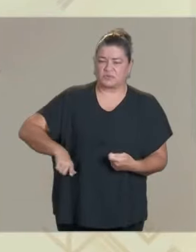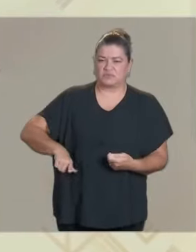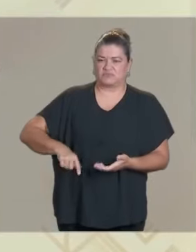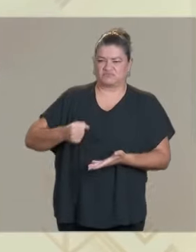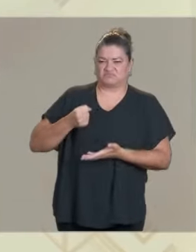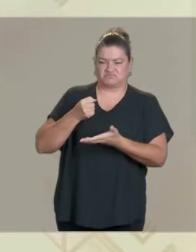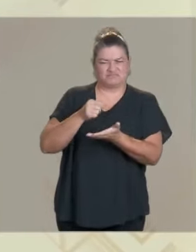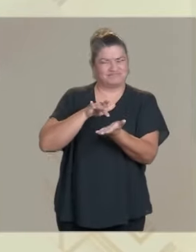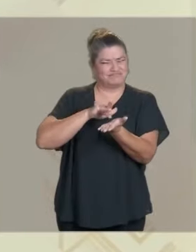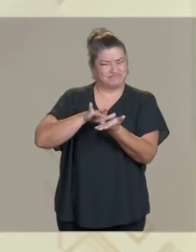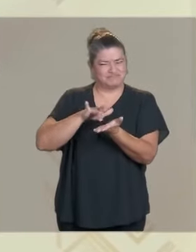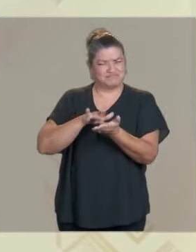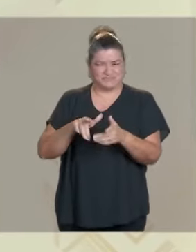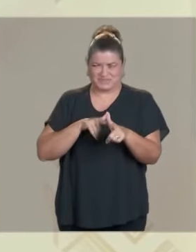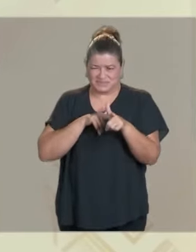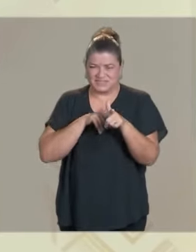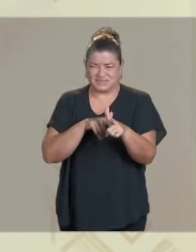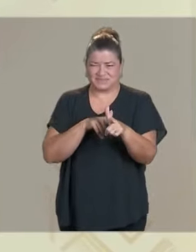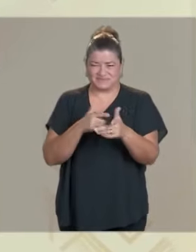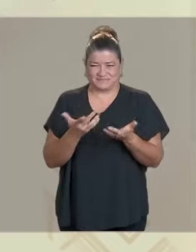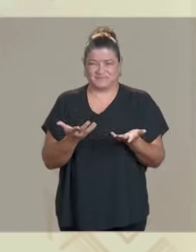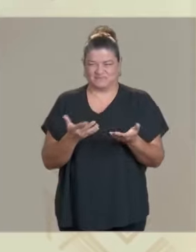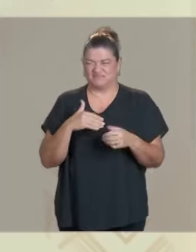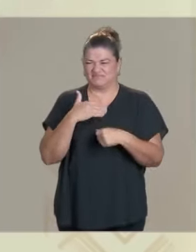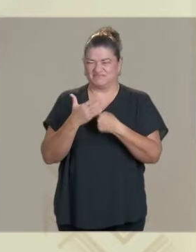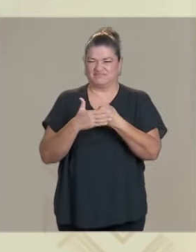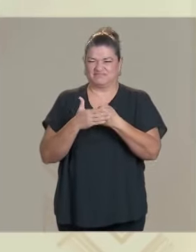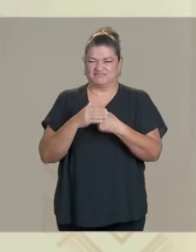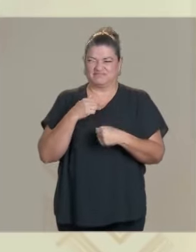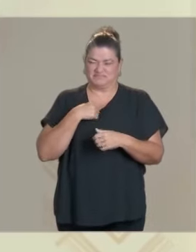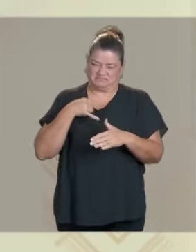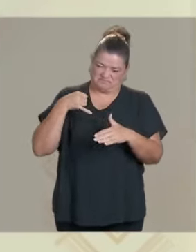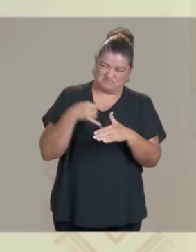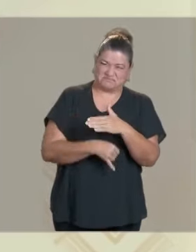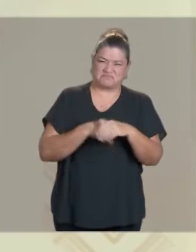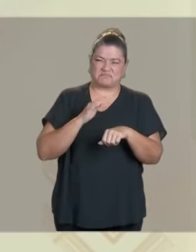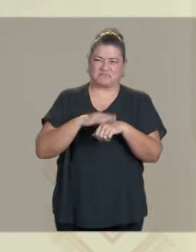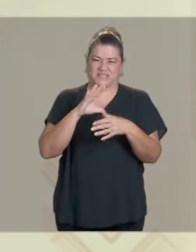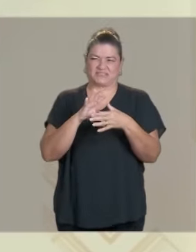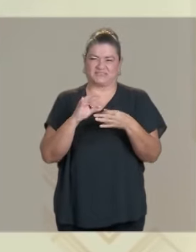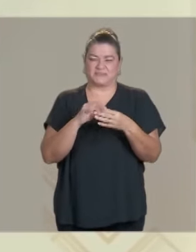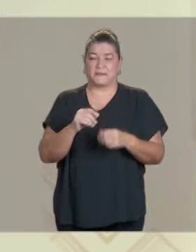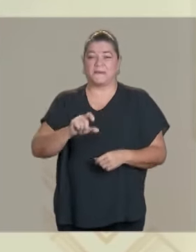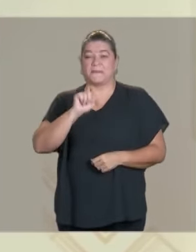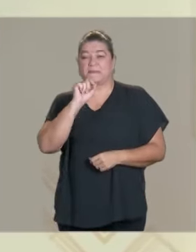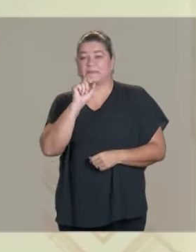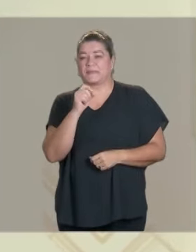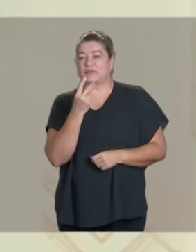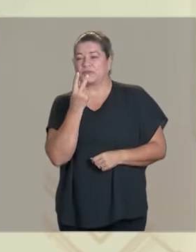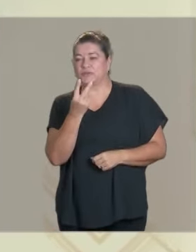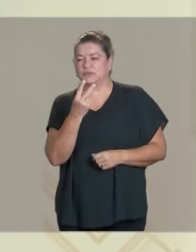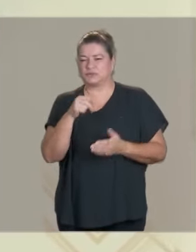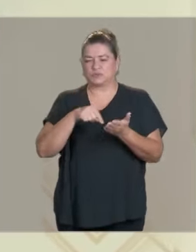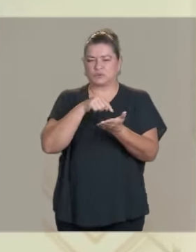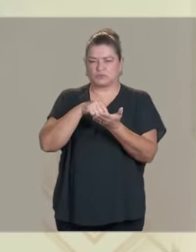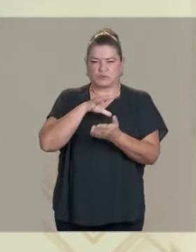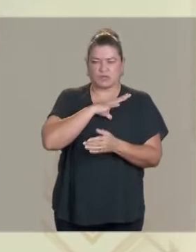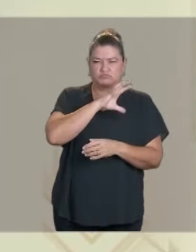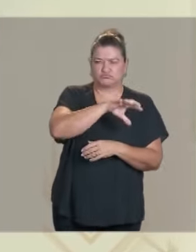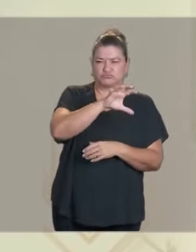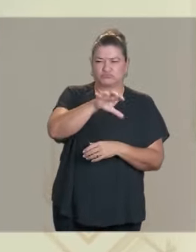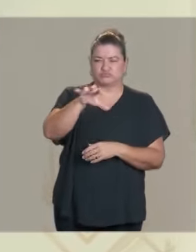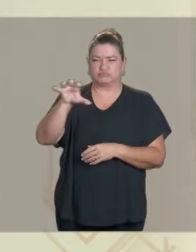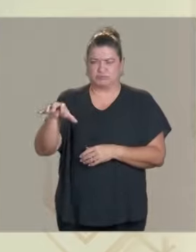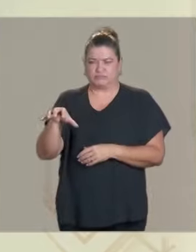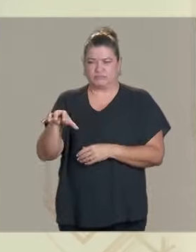a continuar, eso lo vamos a ver en el último bloque. 22 polos del bienestar, ahora se han desarrollado e inician los